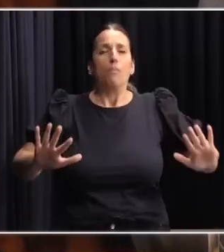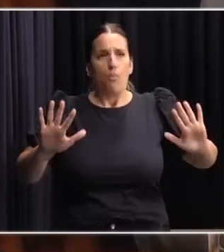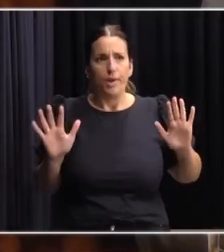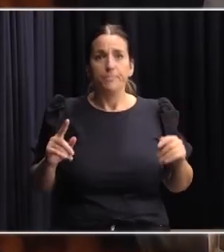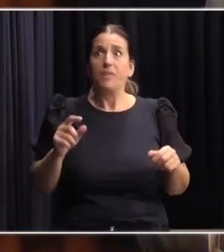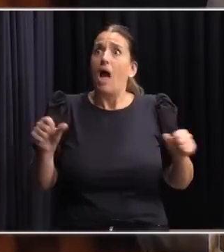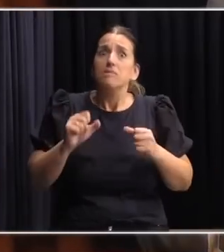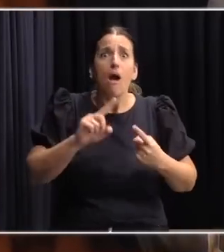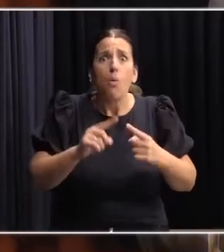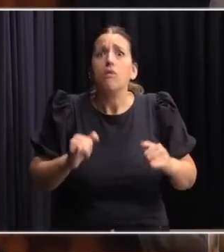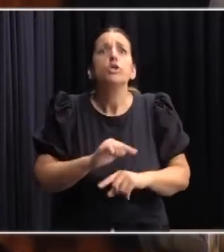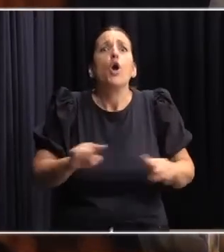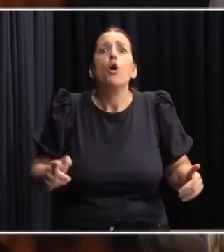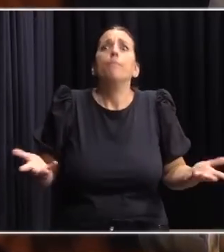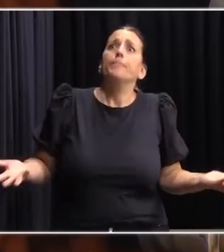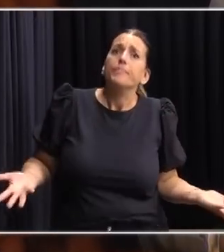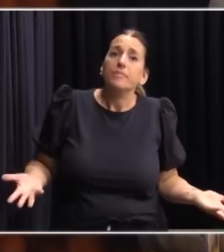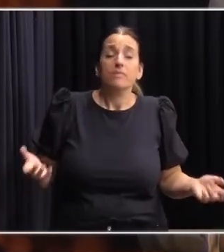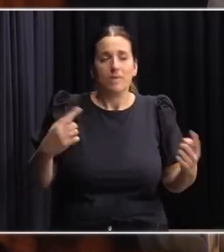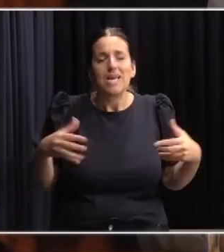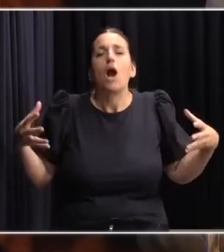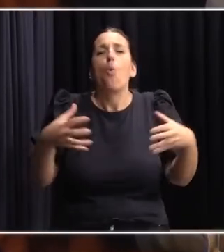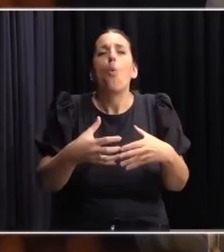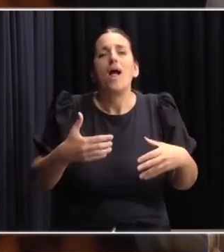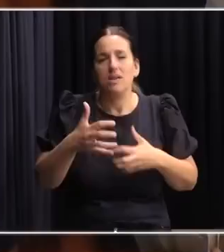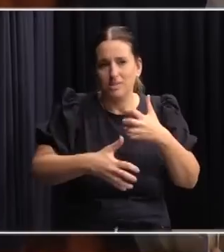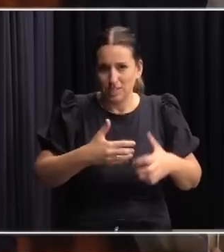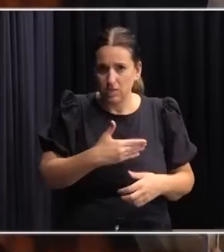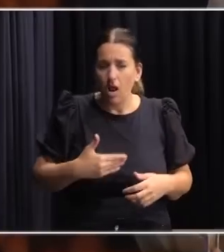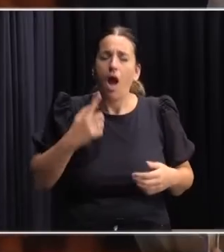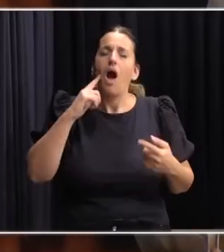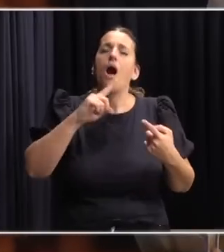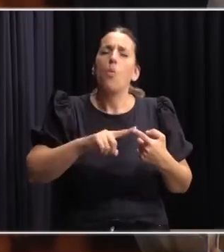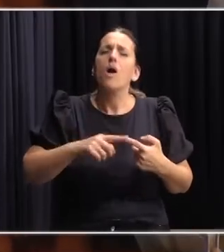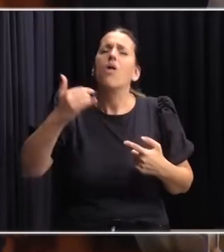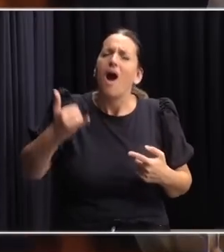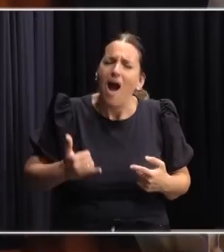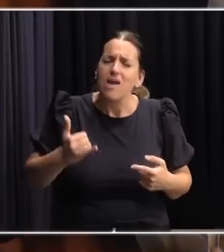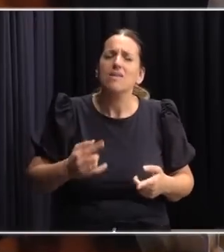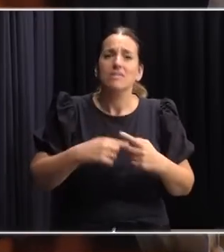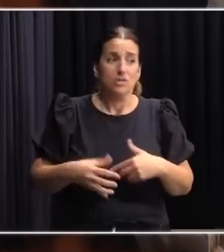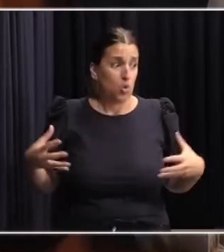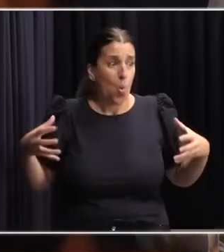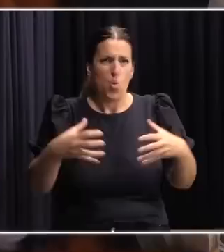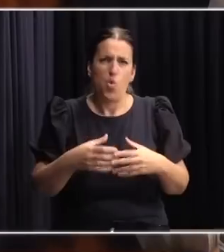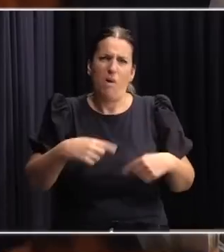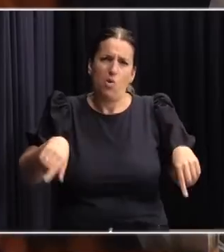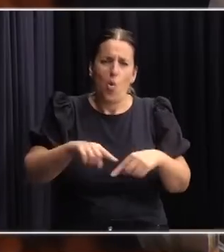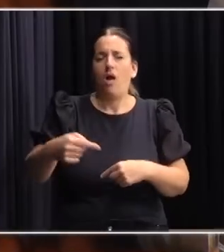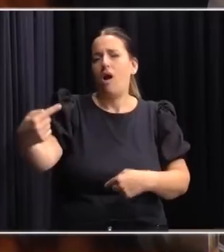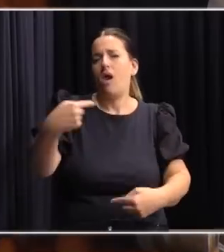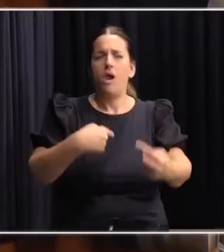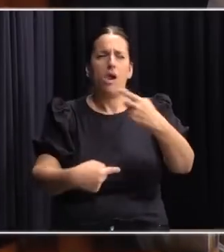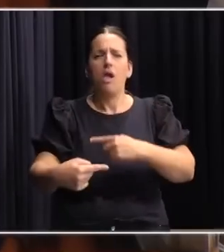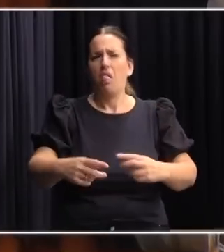¿Se van a poner de acuerdo o no se van a poner de acuerdo? Una vez más, la coalición se pone de acuerdo. Esta coalición a la cual le han vaticinado